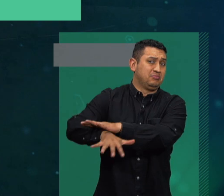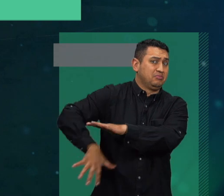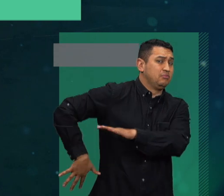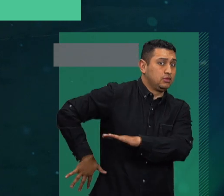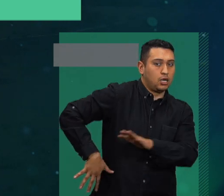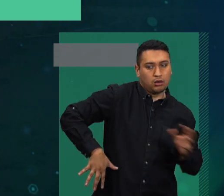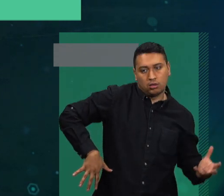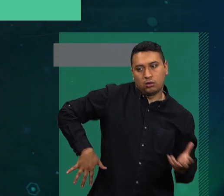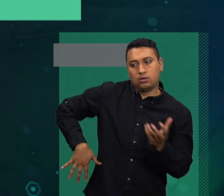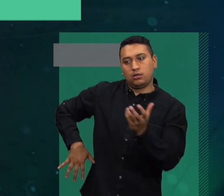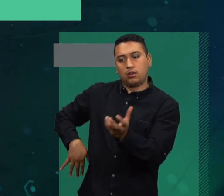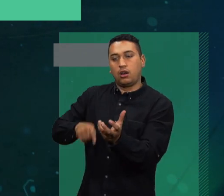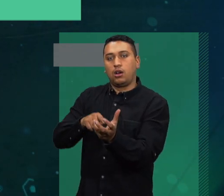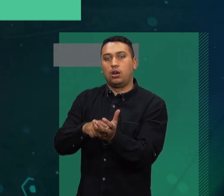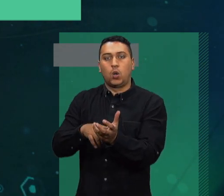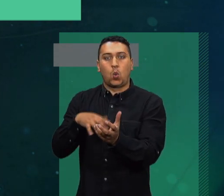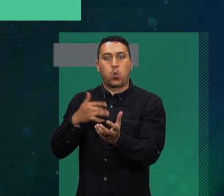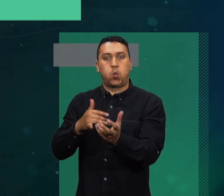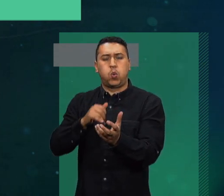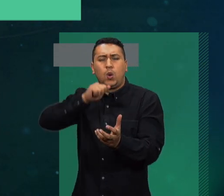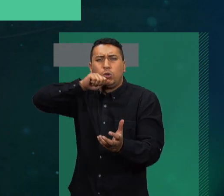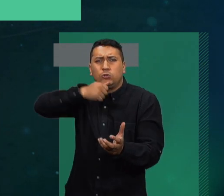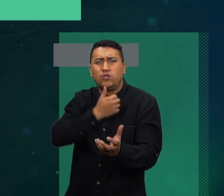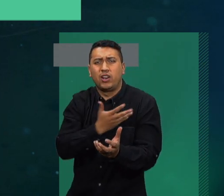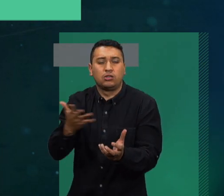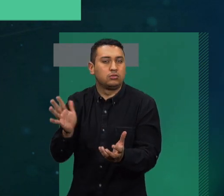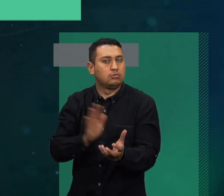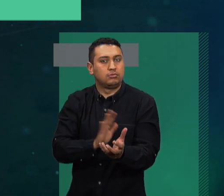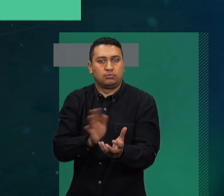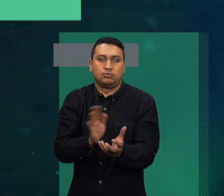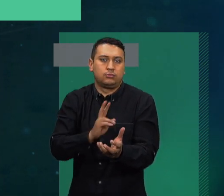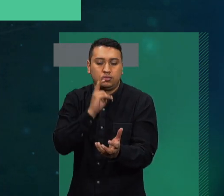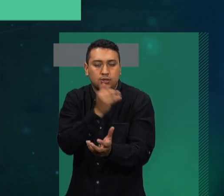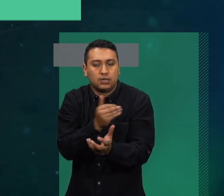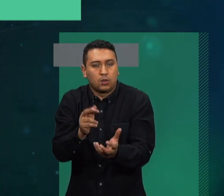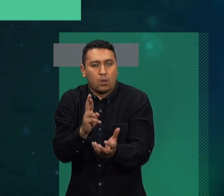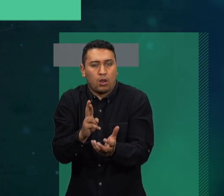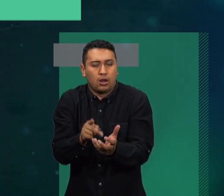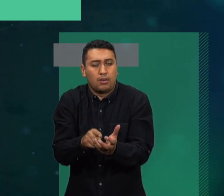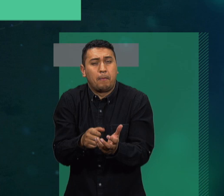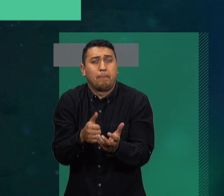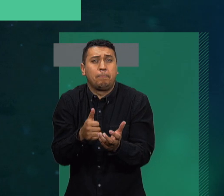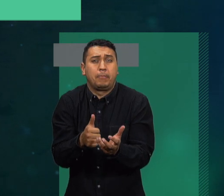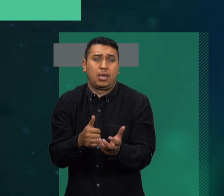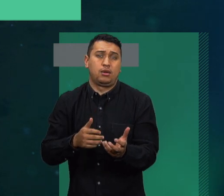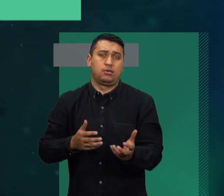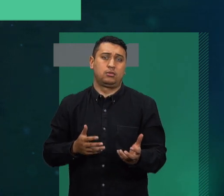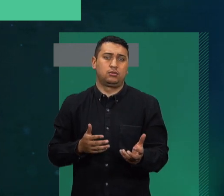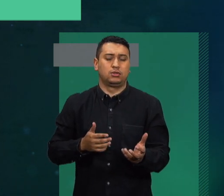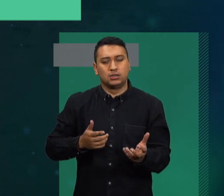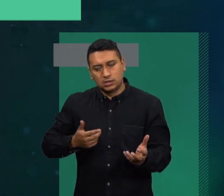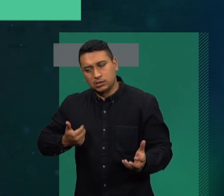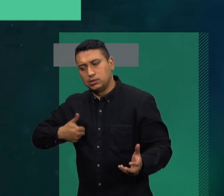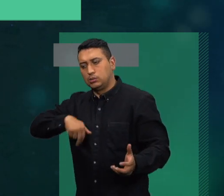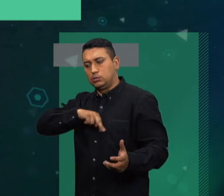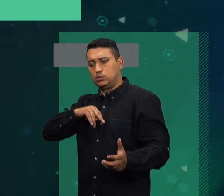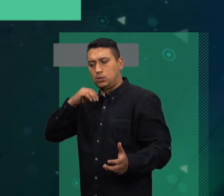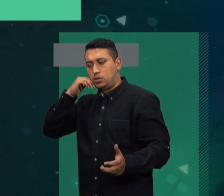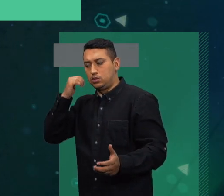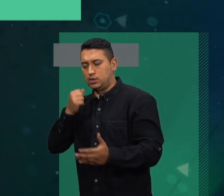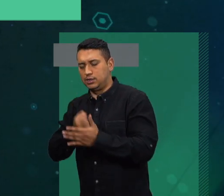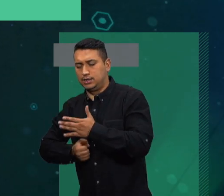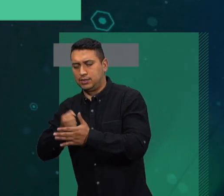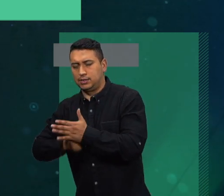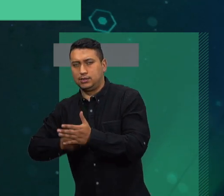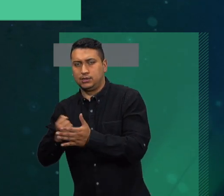las menores heridas posibles. No podemos aspirar a más. Tratemos de que en efecto esas heridas